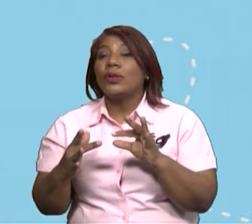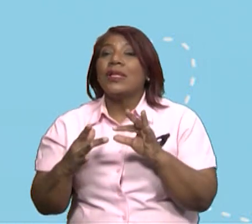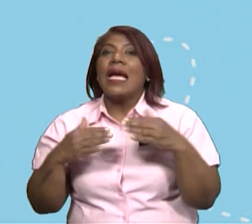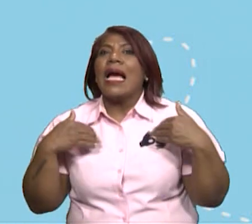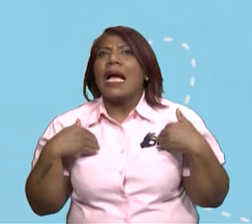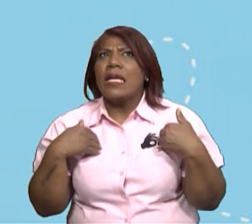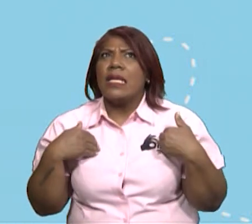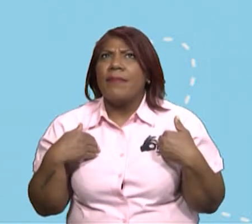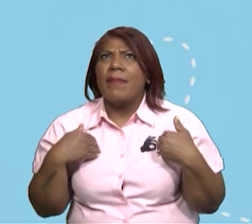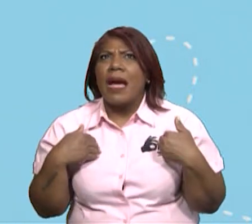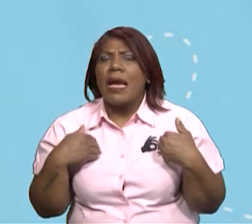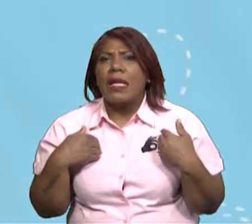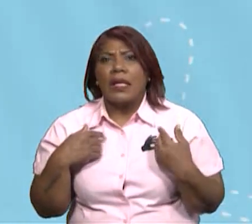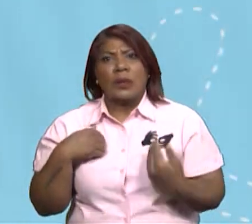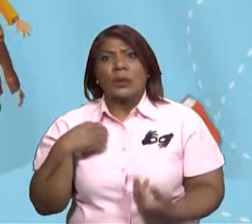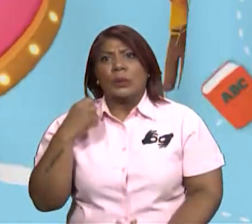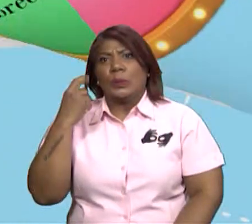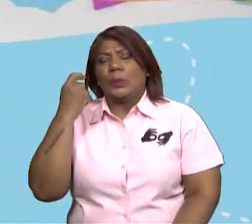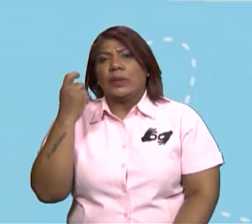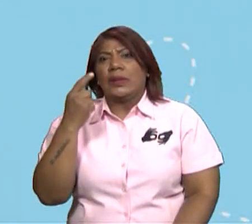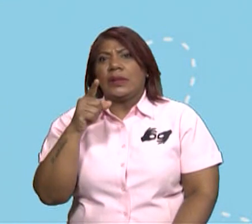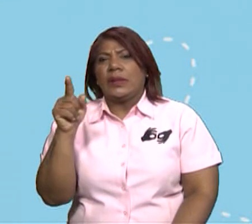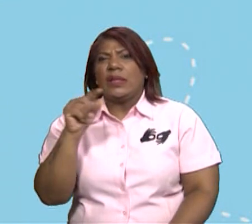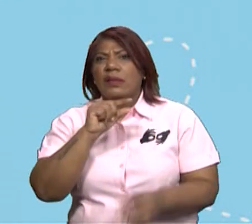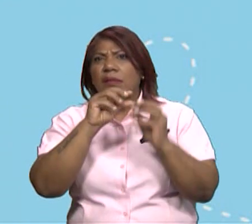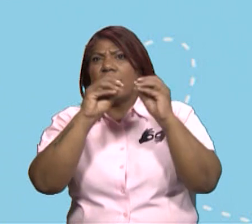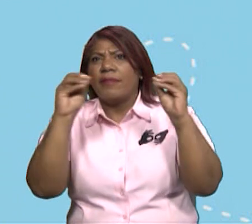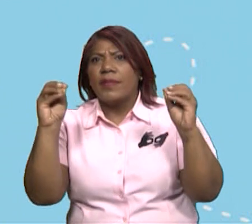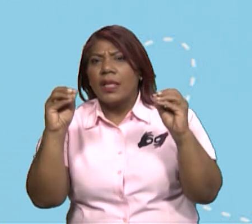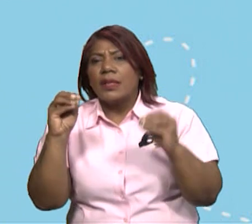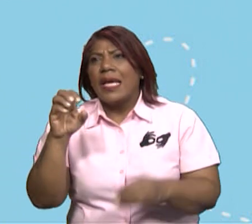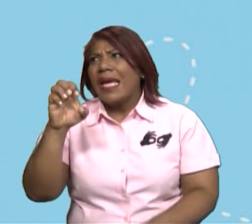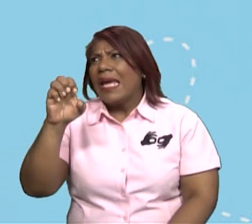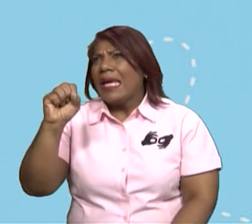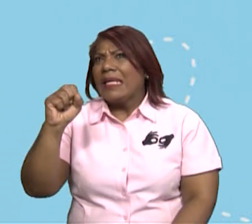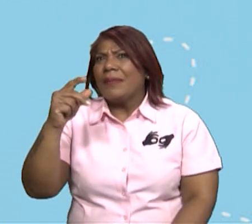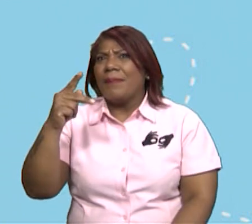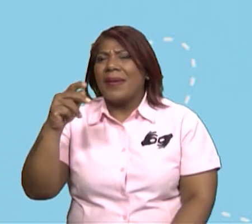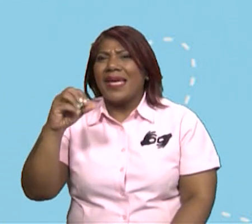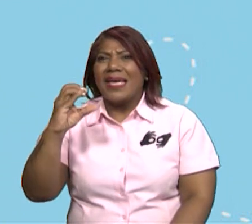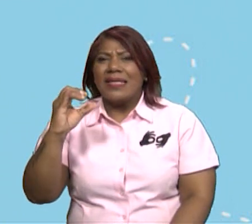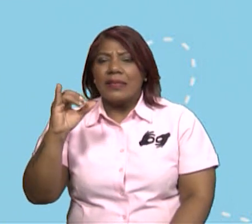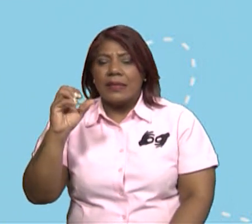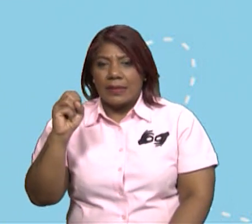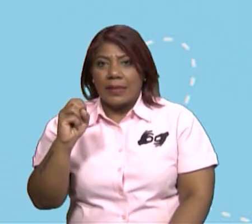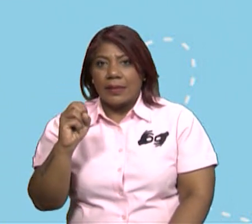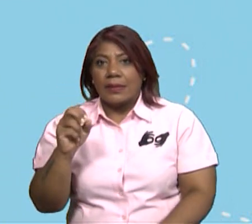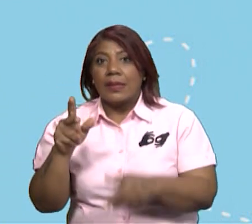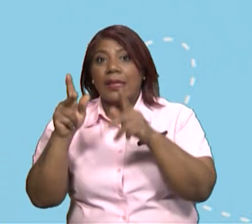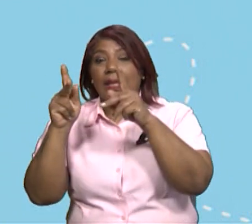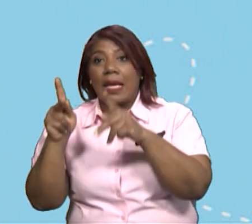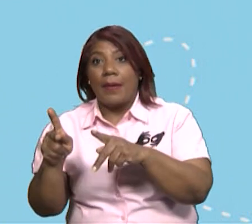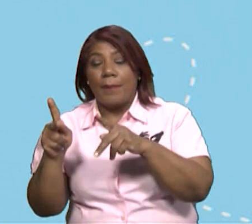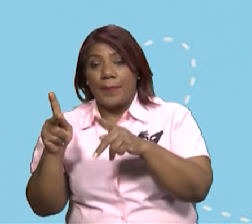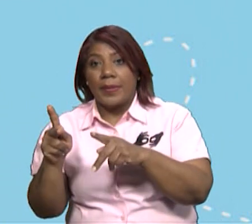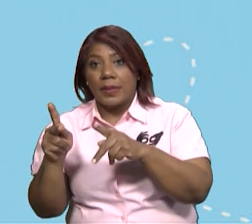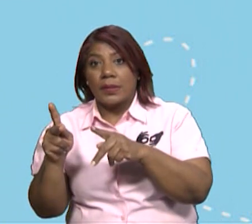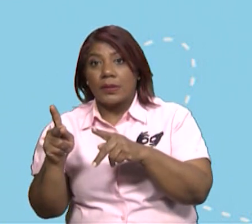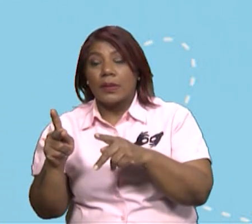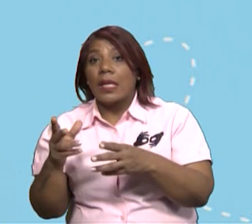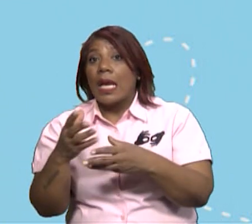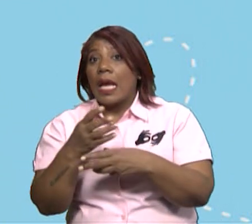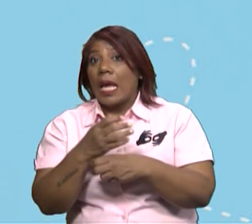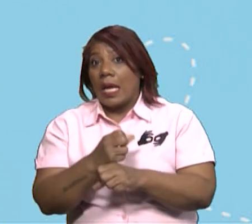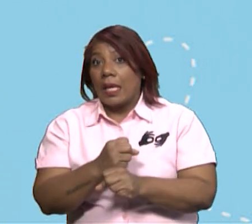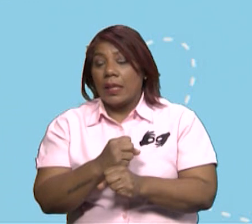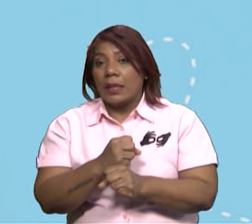¿cómo así? No entendí. Ni yo tampoco entendí. Tampoco. Mira esto. El hombre ha introducido, accidental o